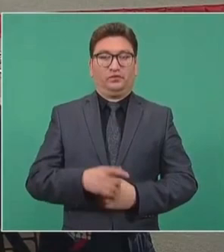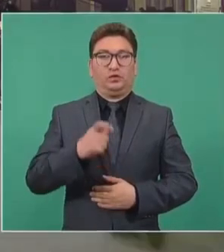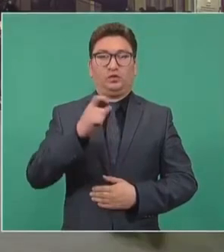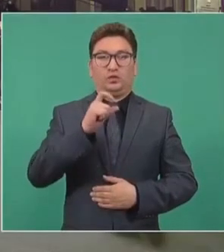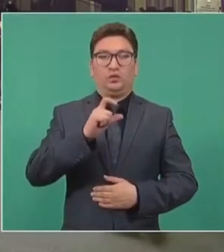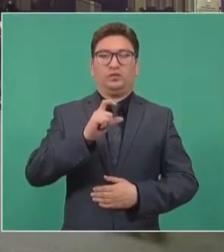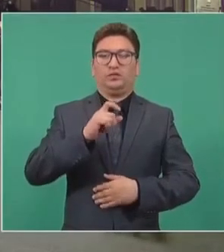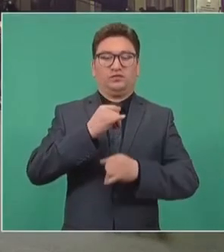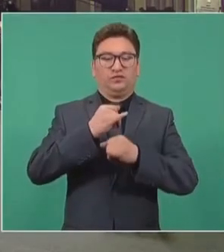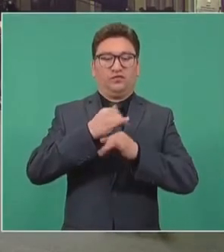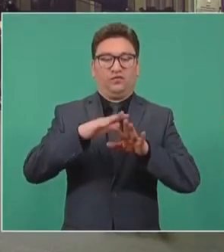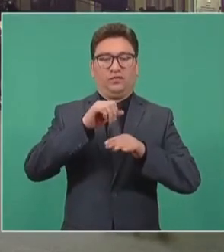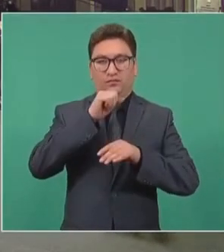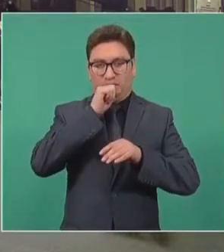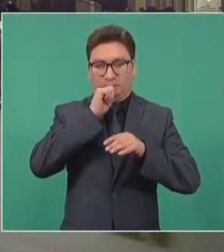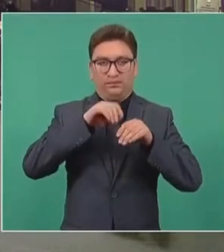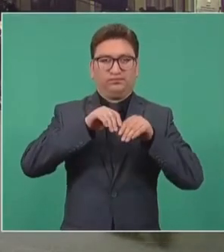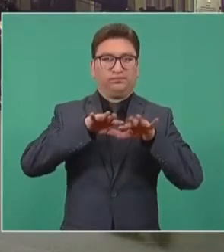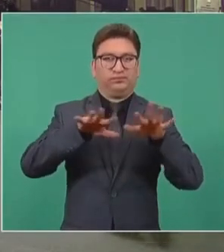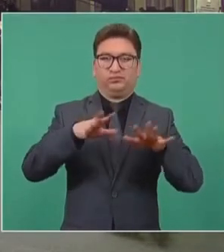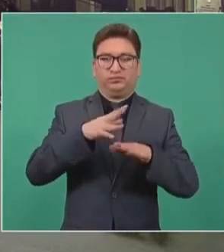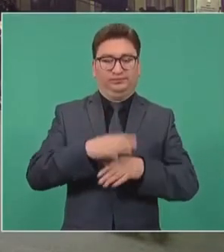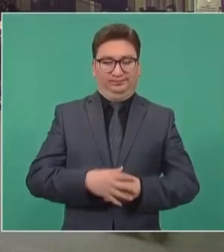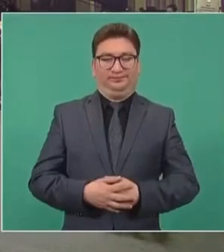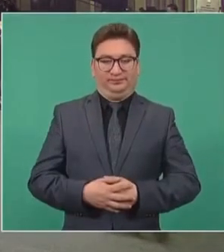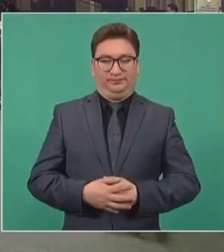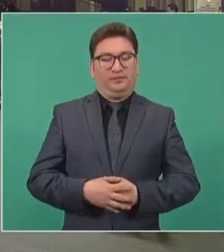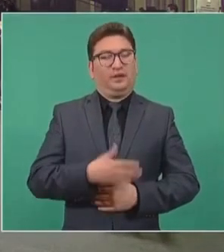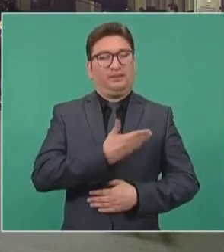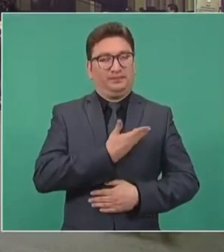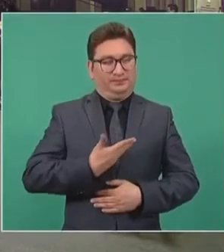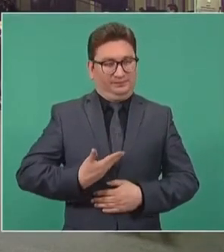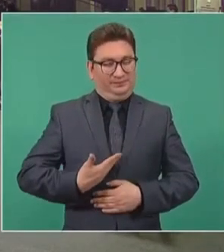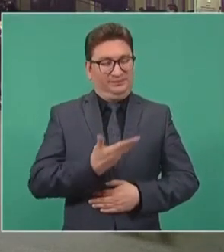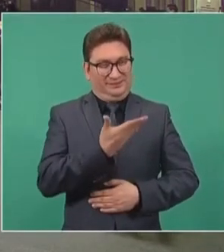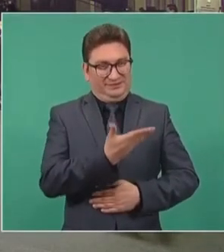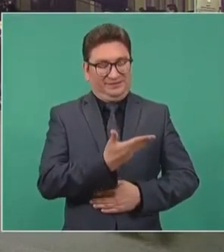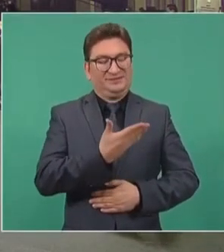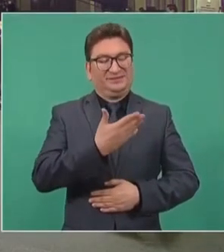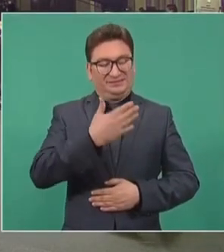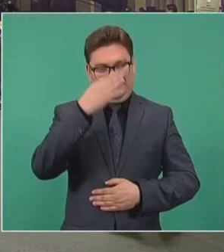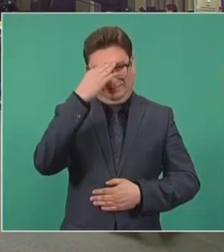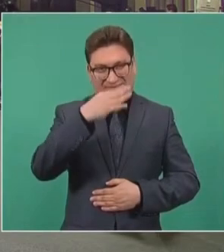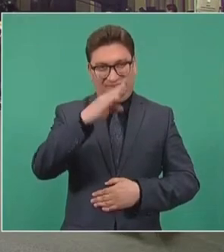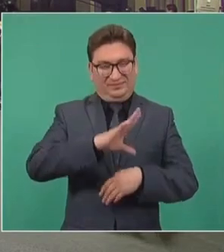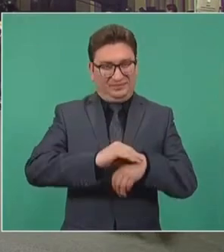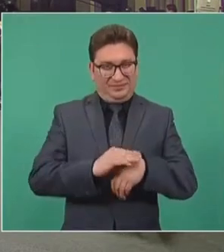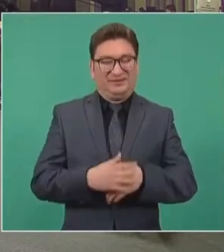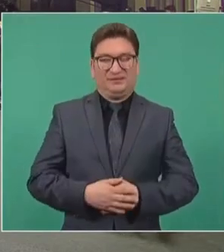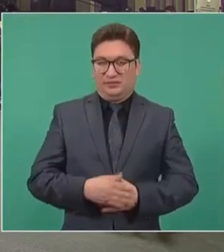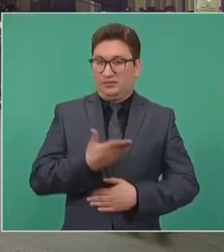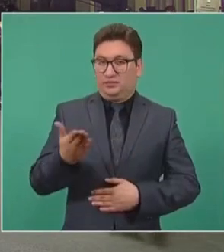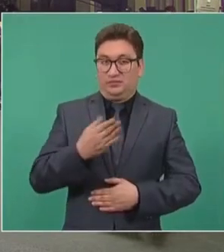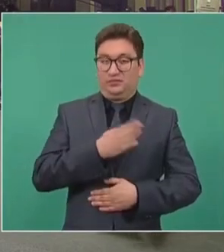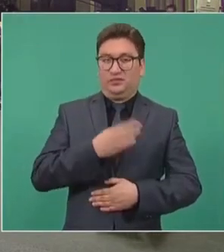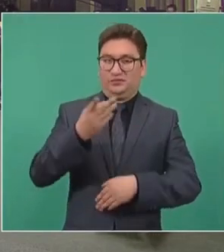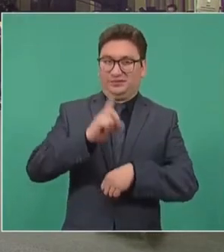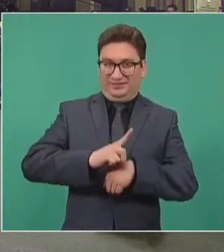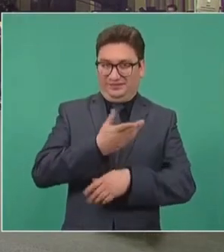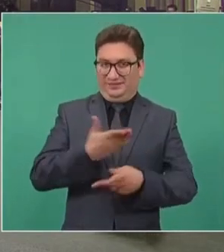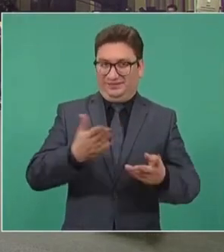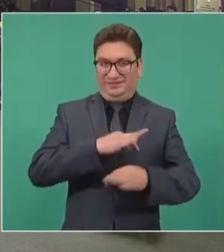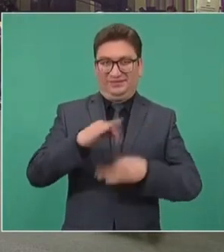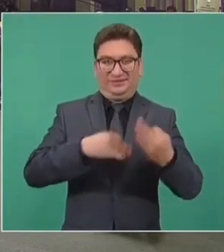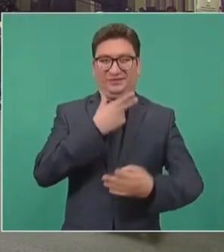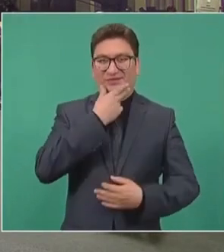desinformación y de mentiras. Señor presidente, con su permiso, buenos días a todos y todas, a todas y a todos.